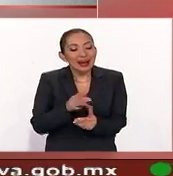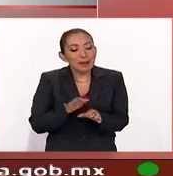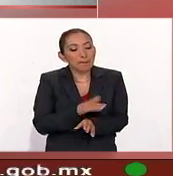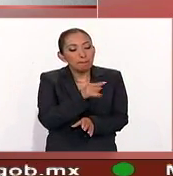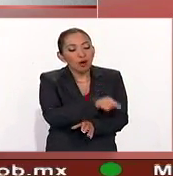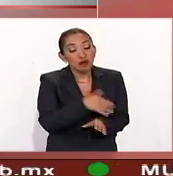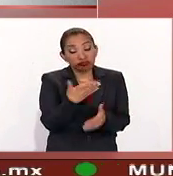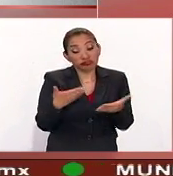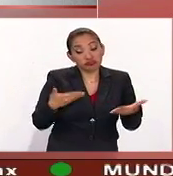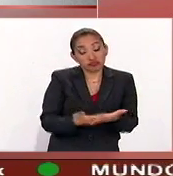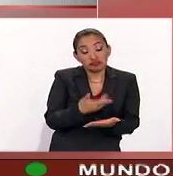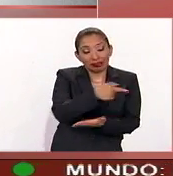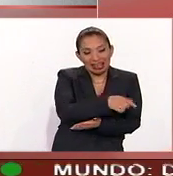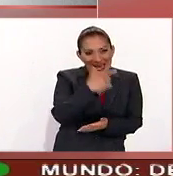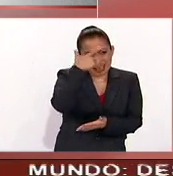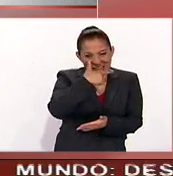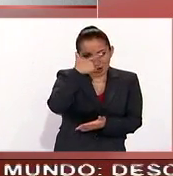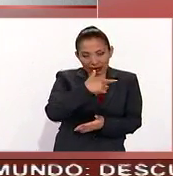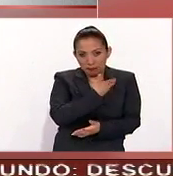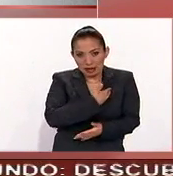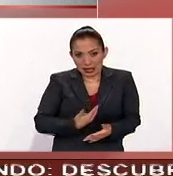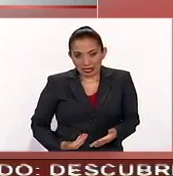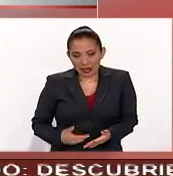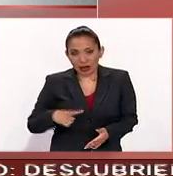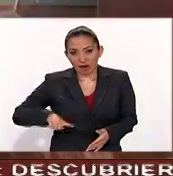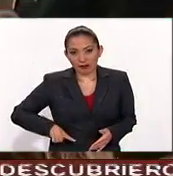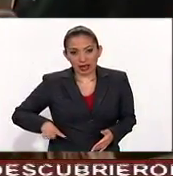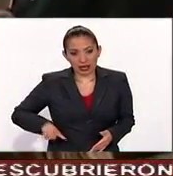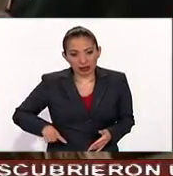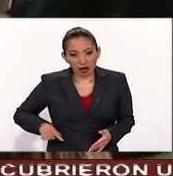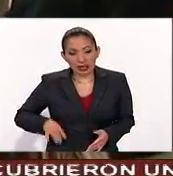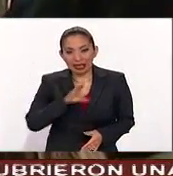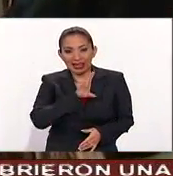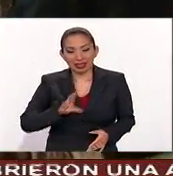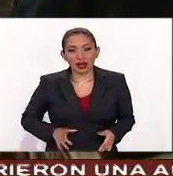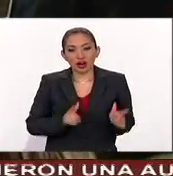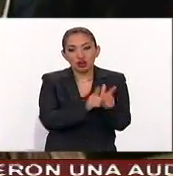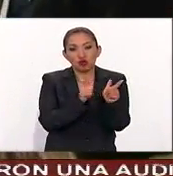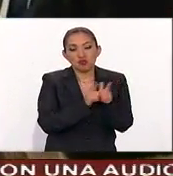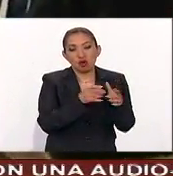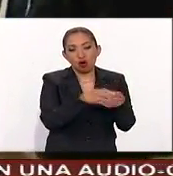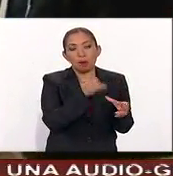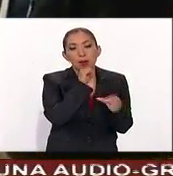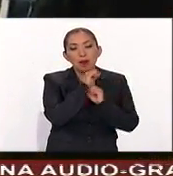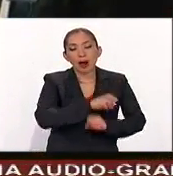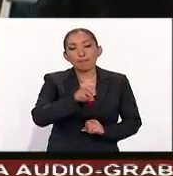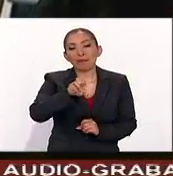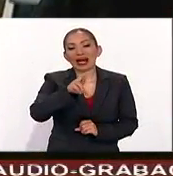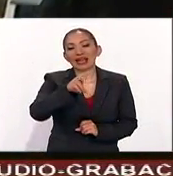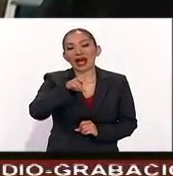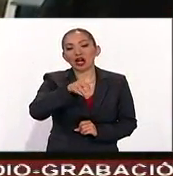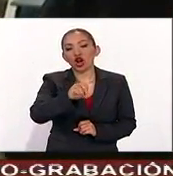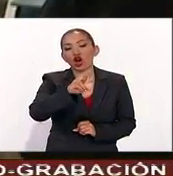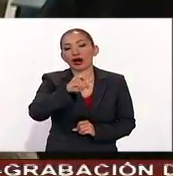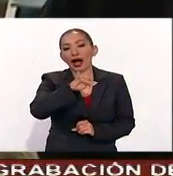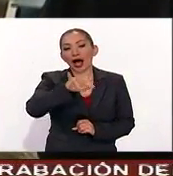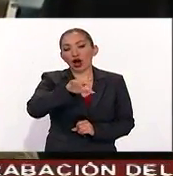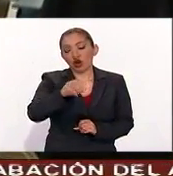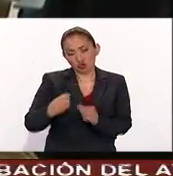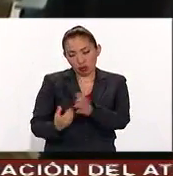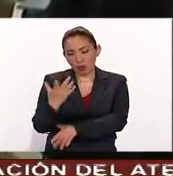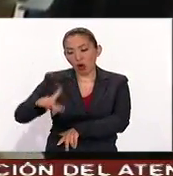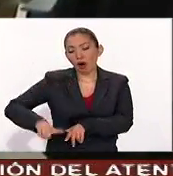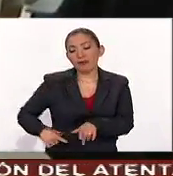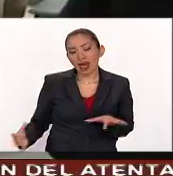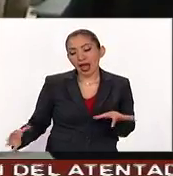la propuesta hecha anoche por el presidente del gobierno y candidato del Partido Popular, Mariano Rajoy, de formar un nuevo